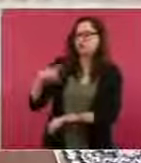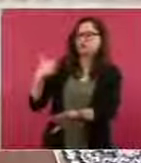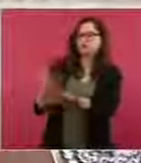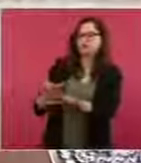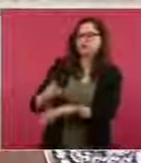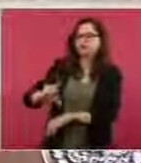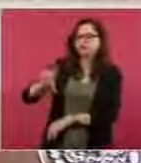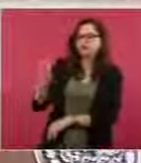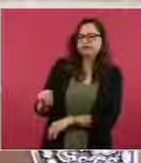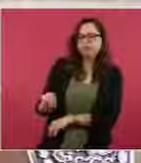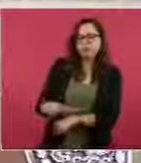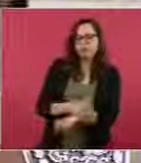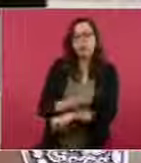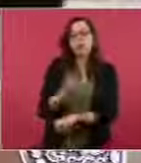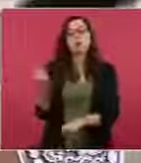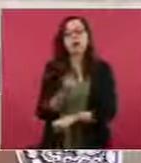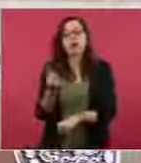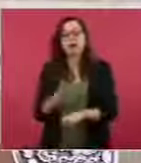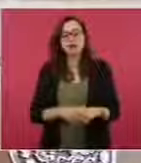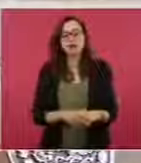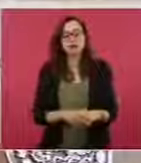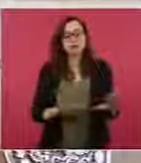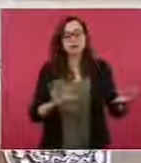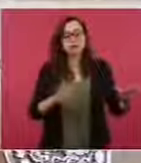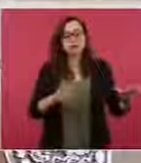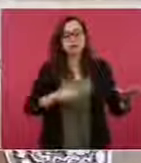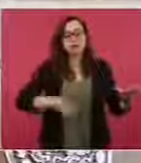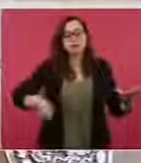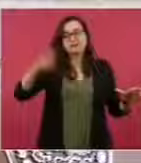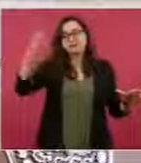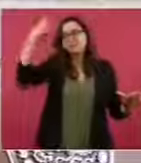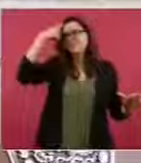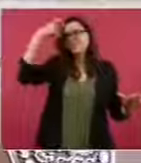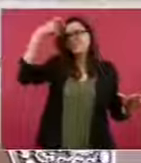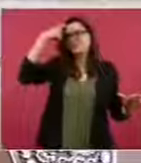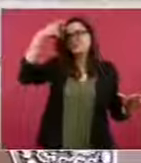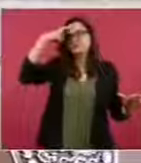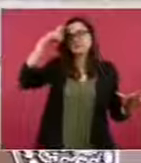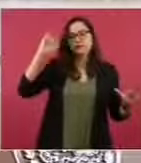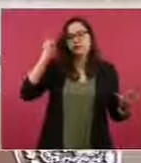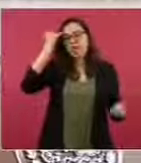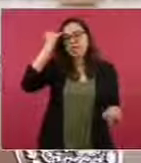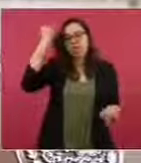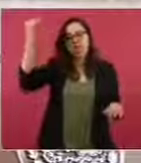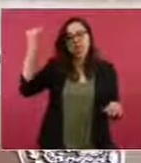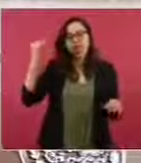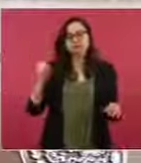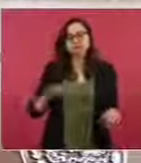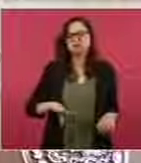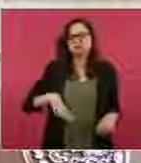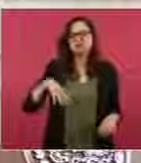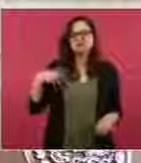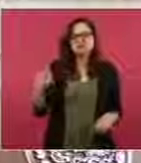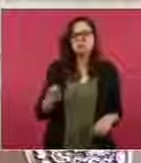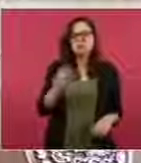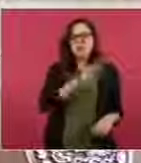que justifica el abuso,